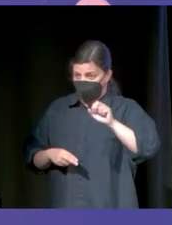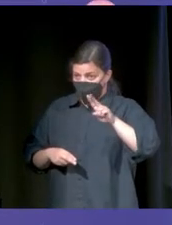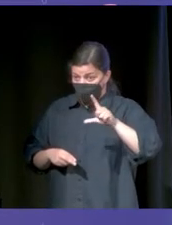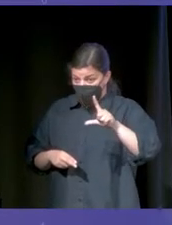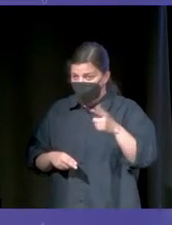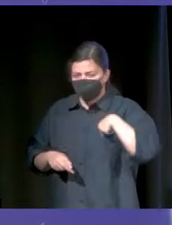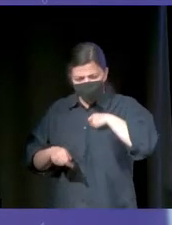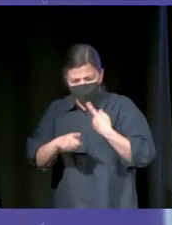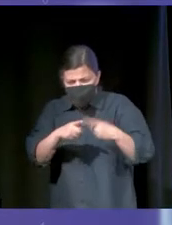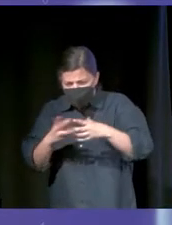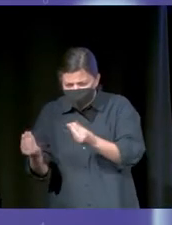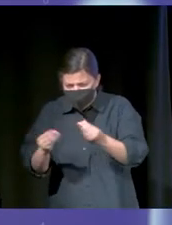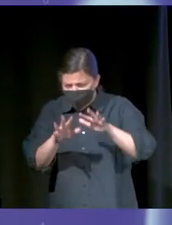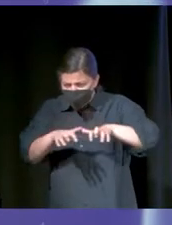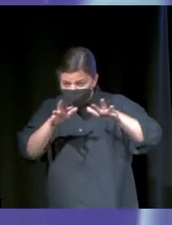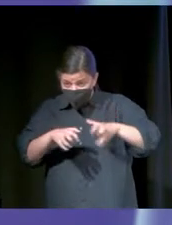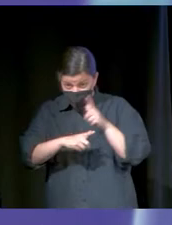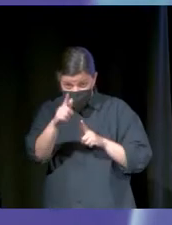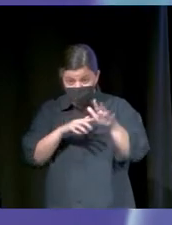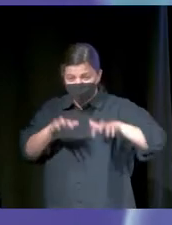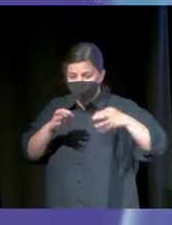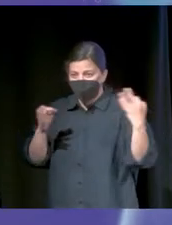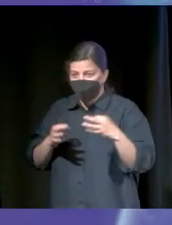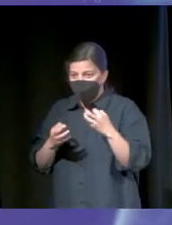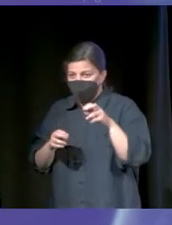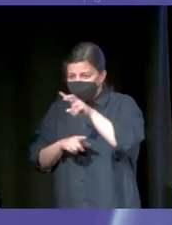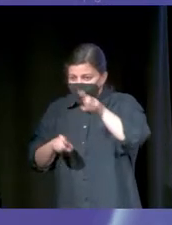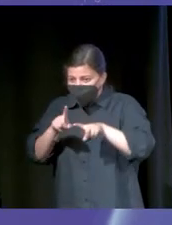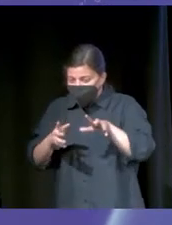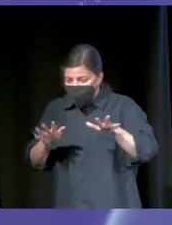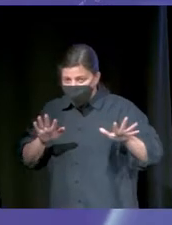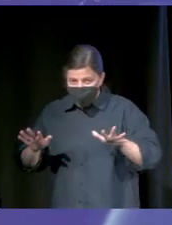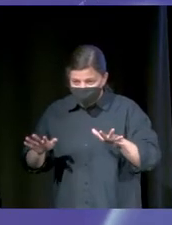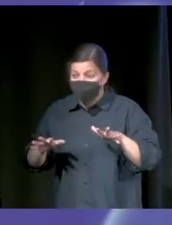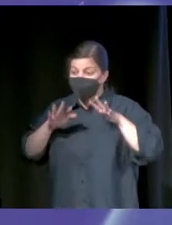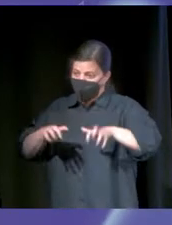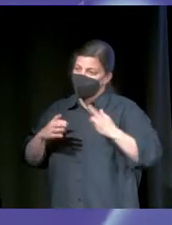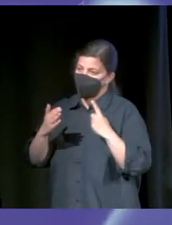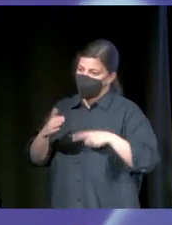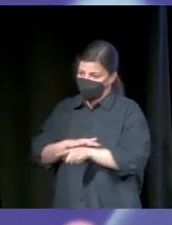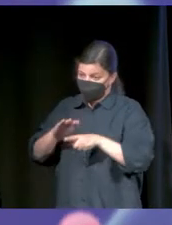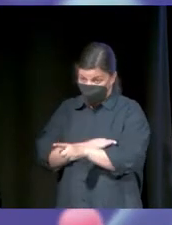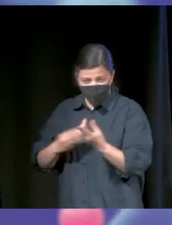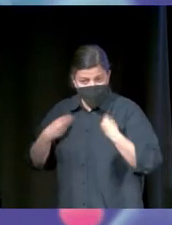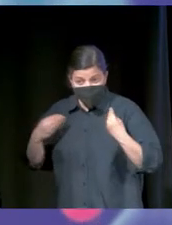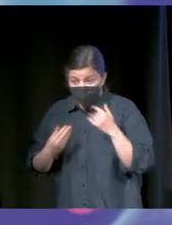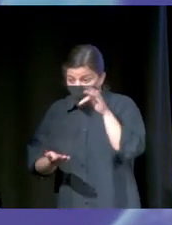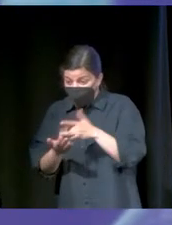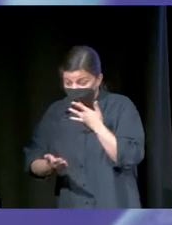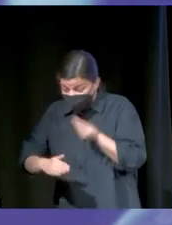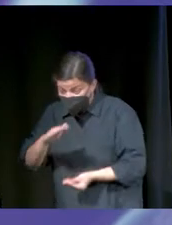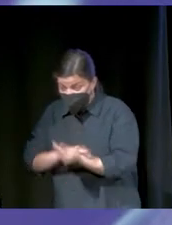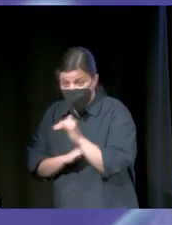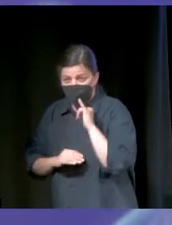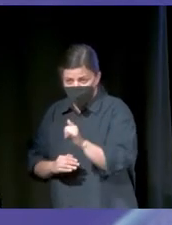cosas. Y lo más importante que aprendimos en este viaje fue gestionar la incertidumbre, que es cuando no sabes. Y esto pasa en la vida. De hecho, cuando tienes hijos, te